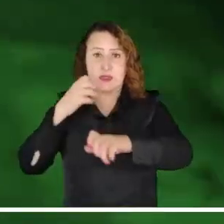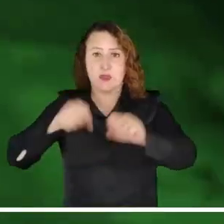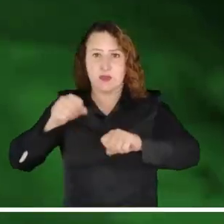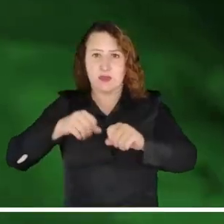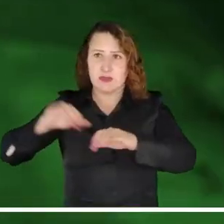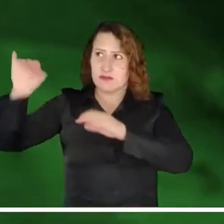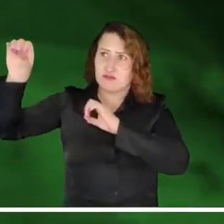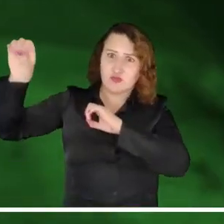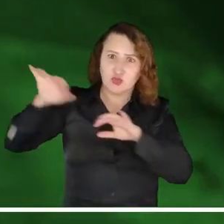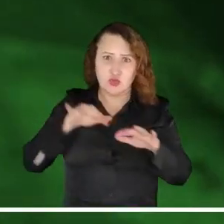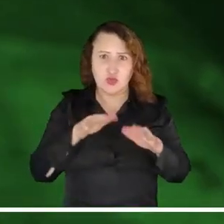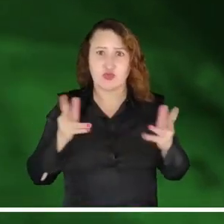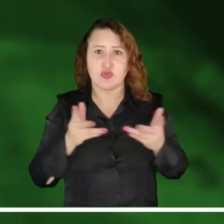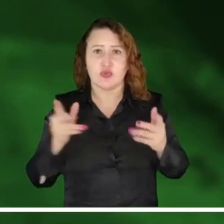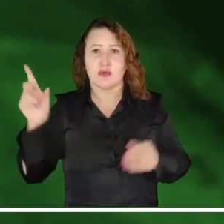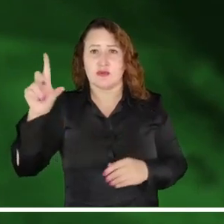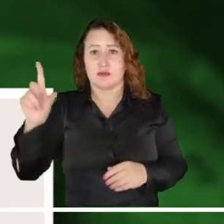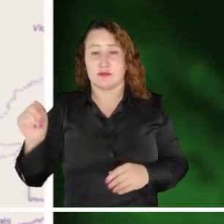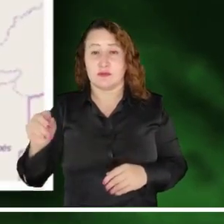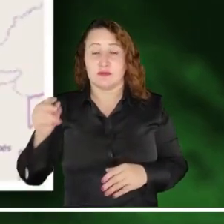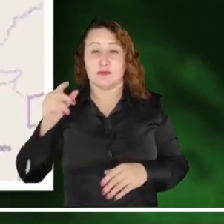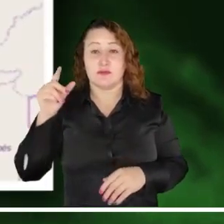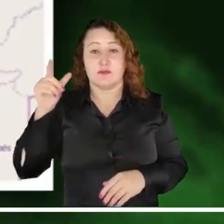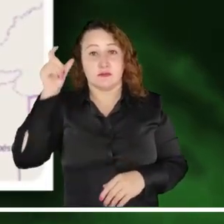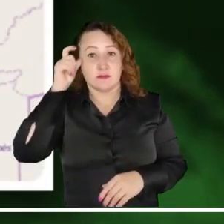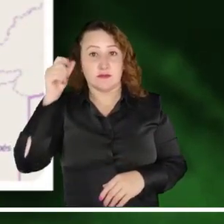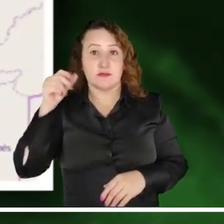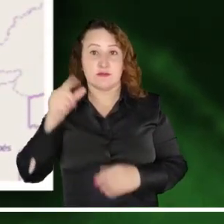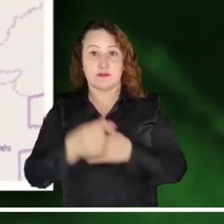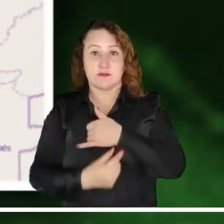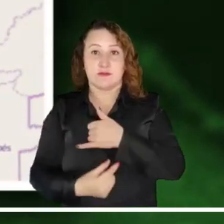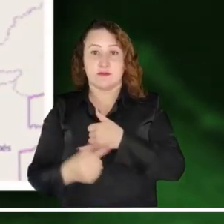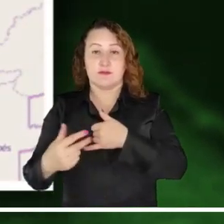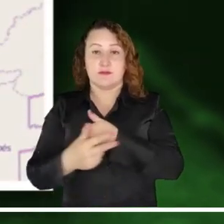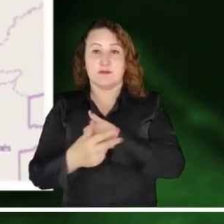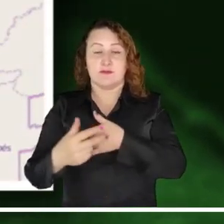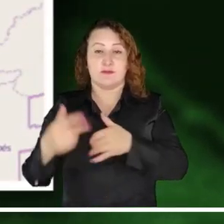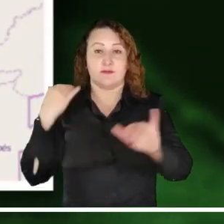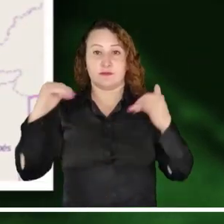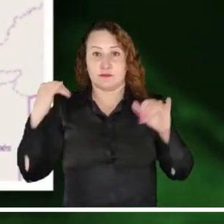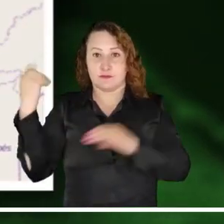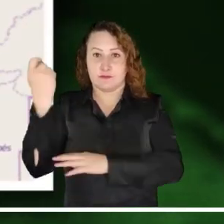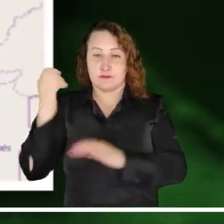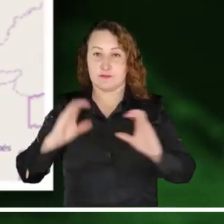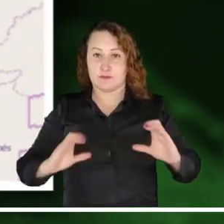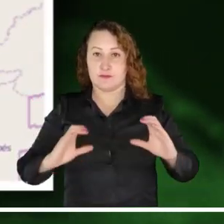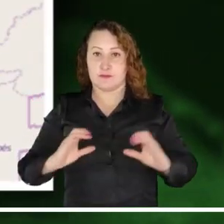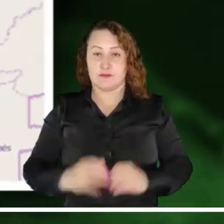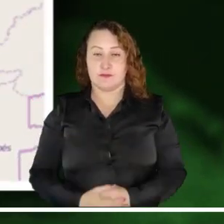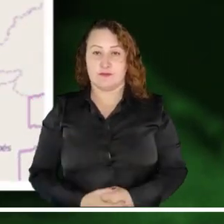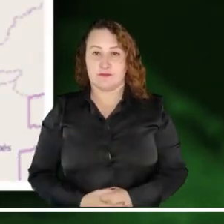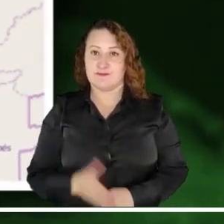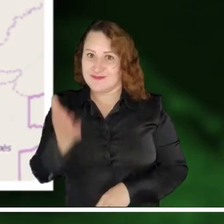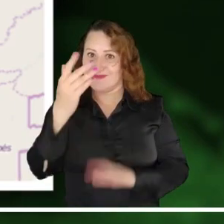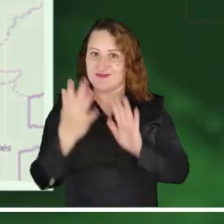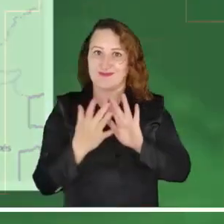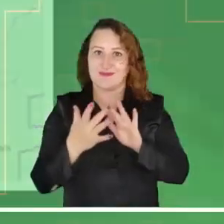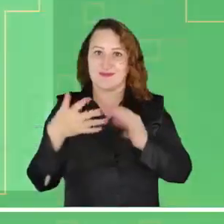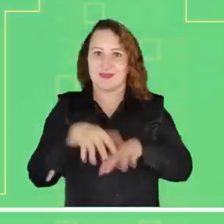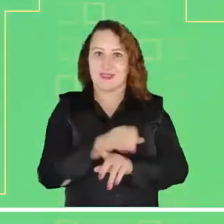Máxima alerta por posibles deslizamientos en Cesar, Córdoba, Pacífico, Los Andes, Casanare, Meta y Caquetá.